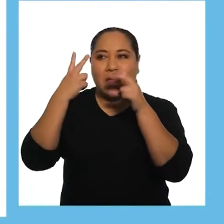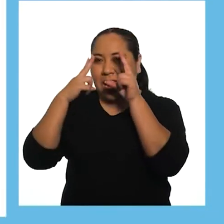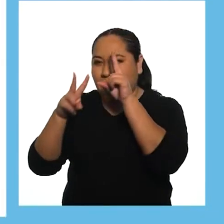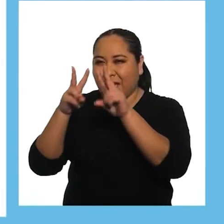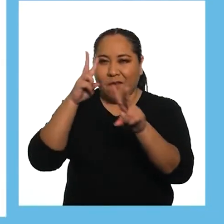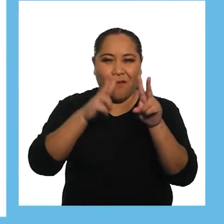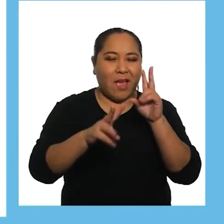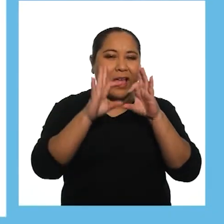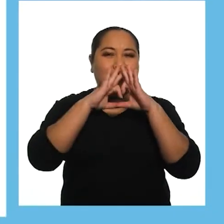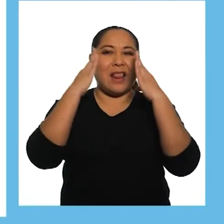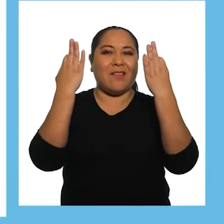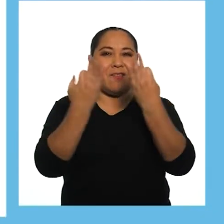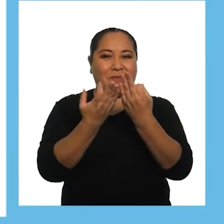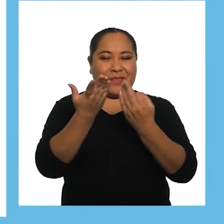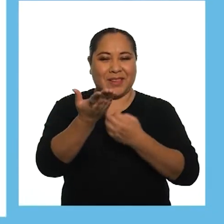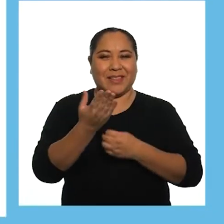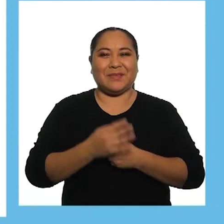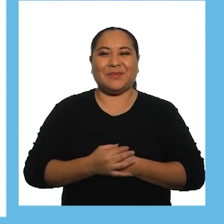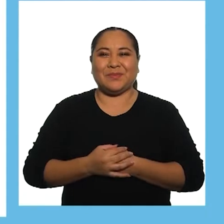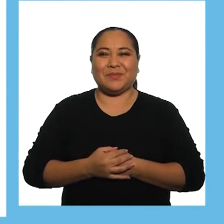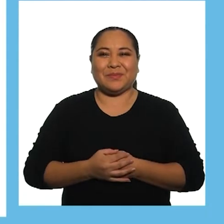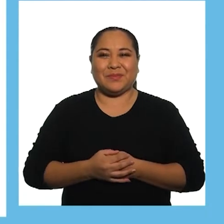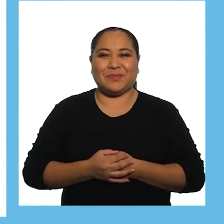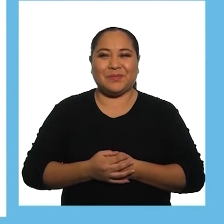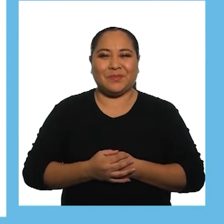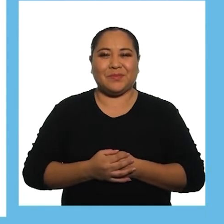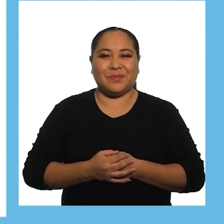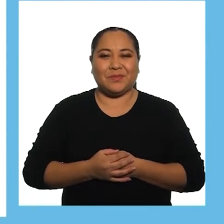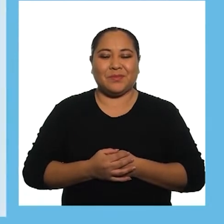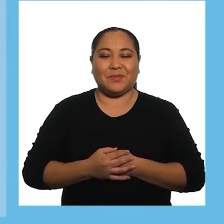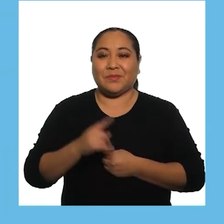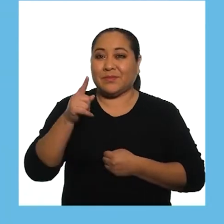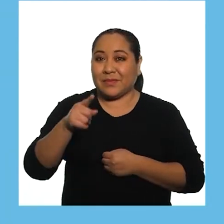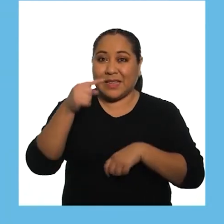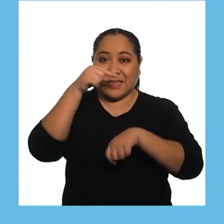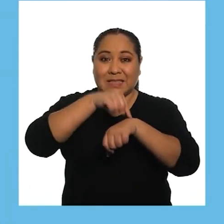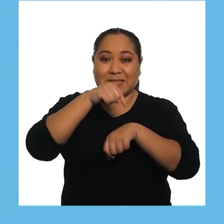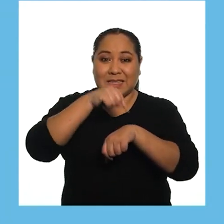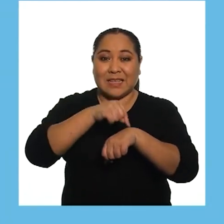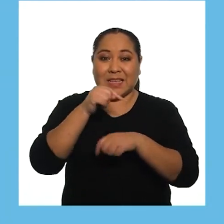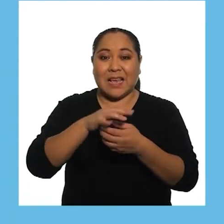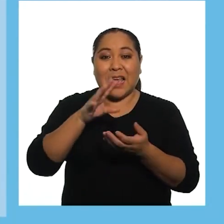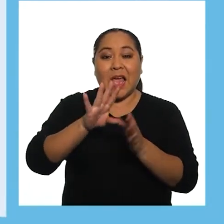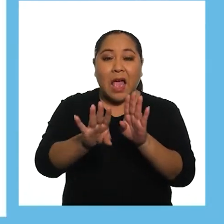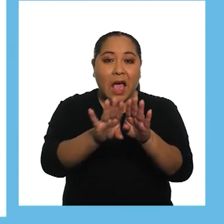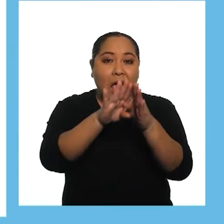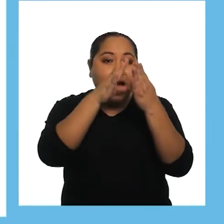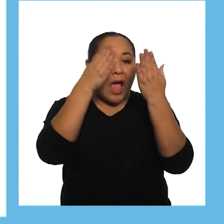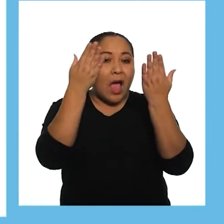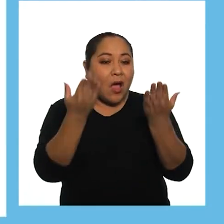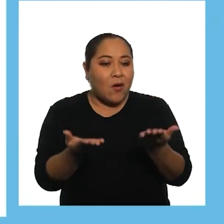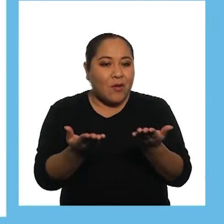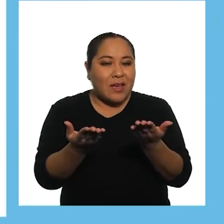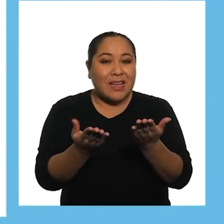cabeza Para ver a los integrantes De su familia Es momento De abrir nuestro libro